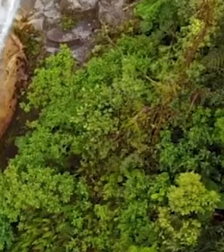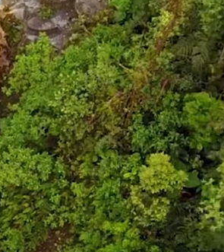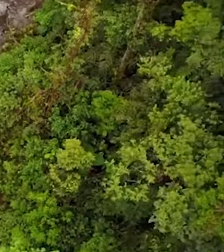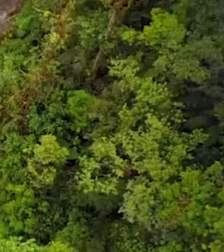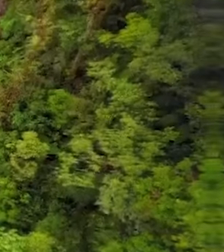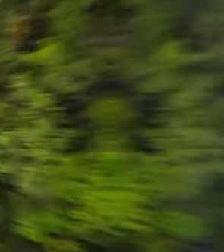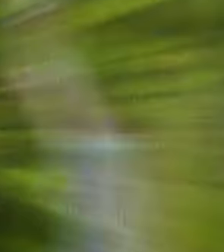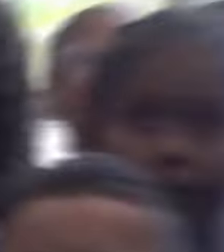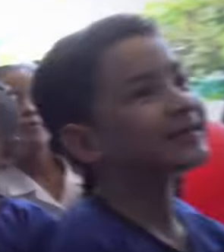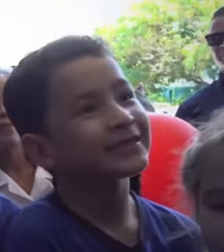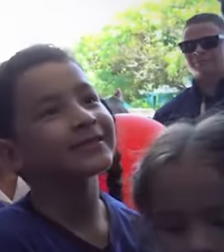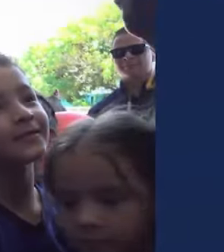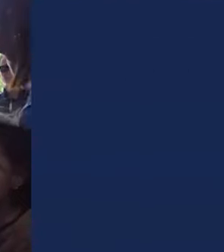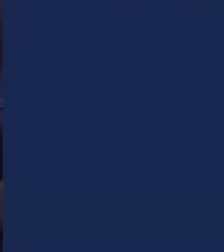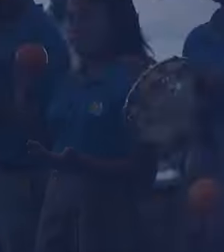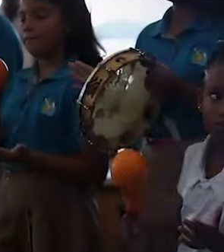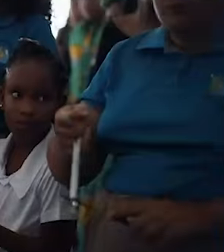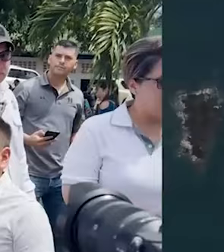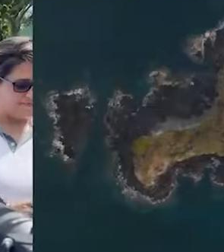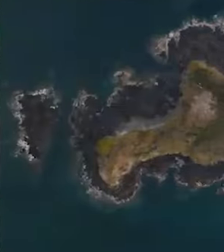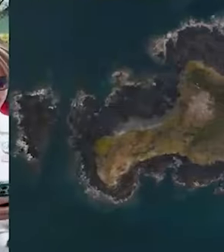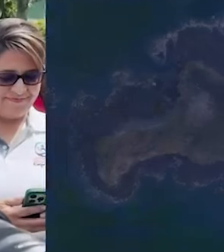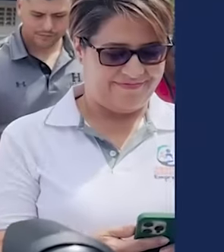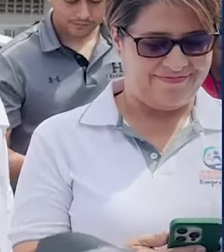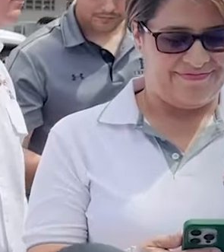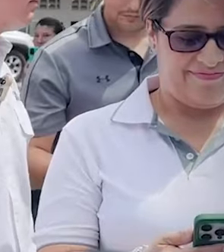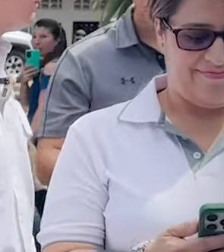La palabra empeñada es la palabra cumplida.